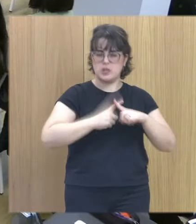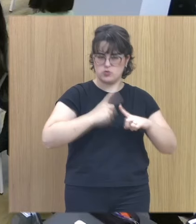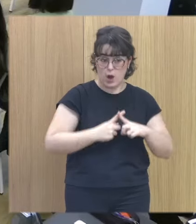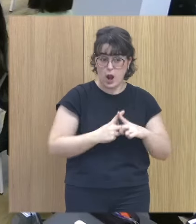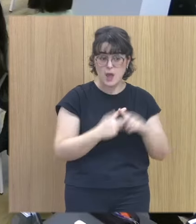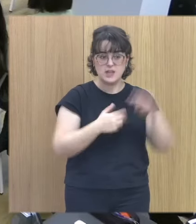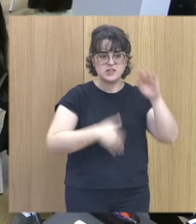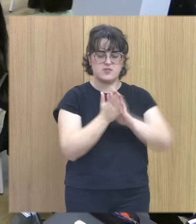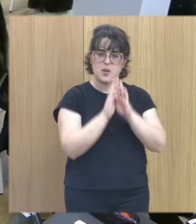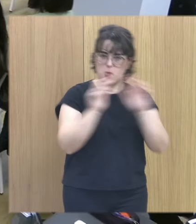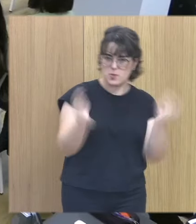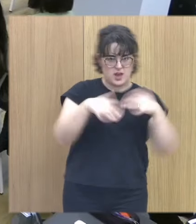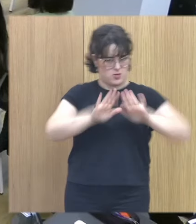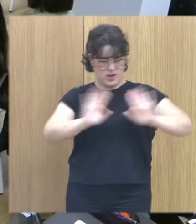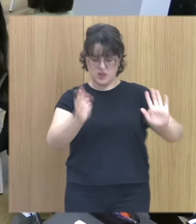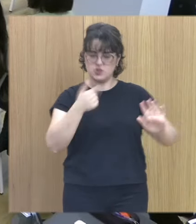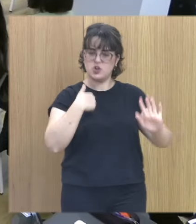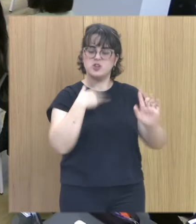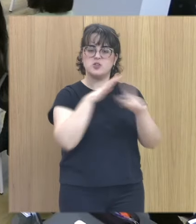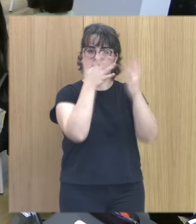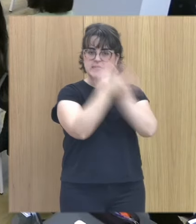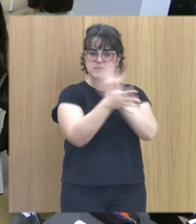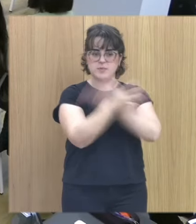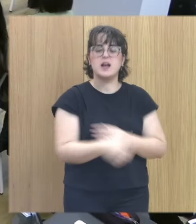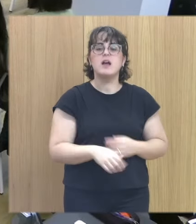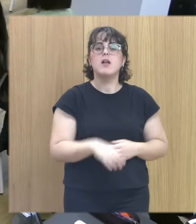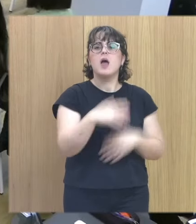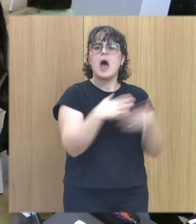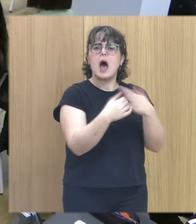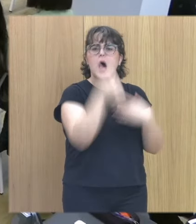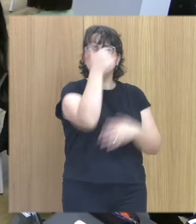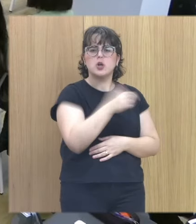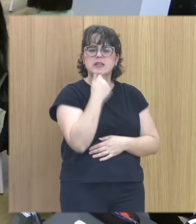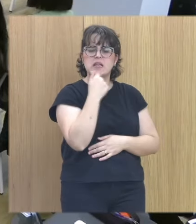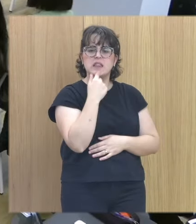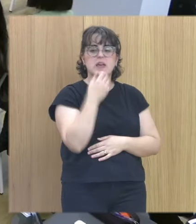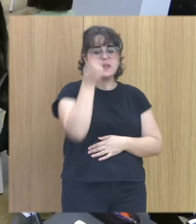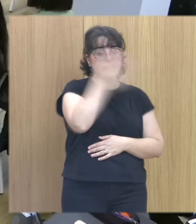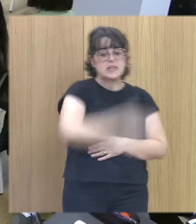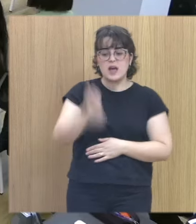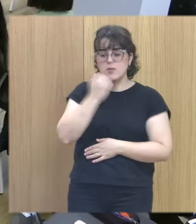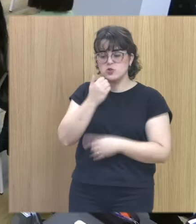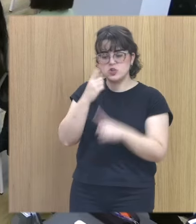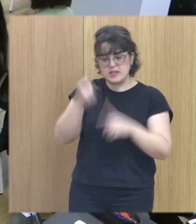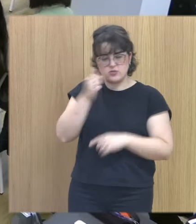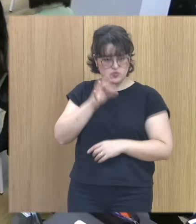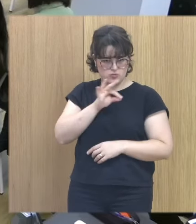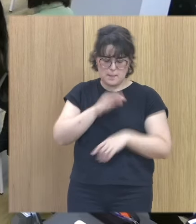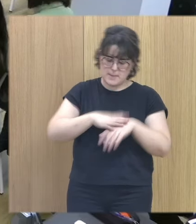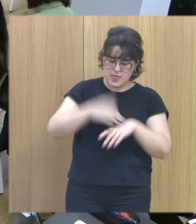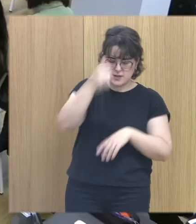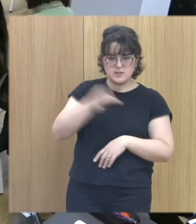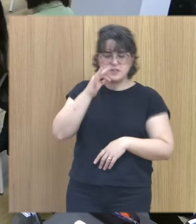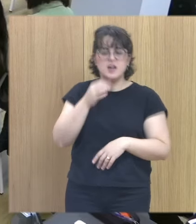no es para hacer publicidad ¿de acuerdo? simplemente comento el caso él habla del abuso sexual a las niñas y a los niños producido